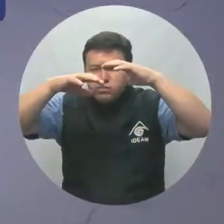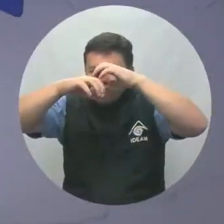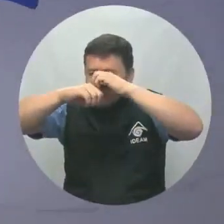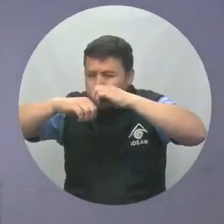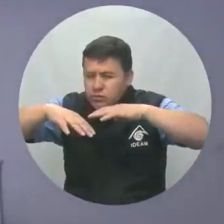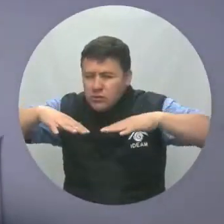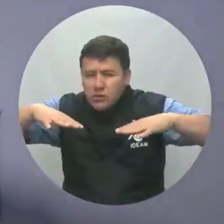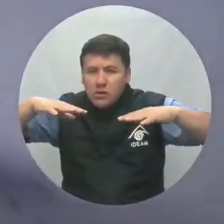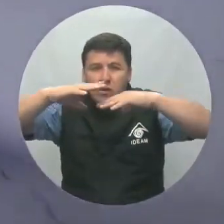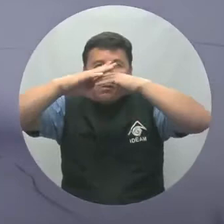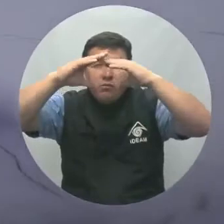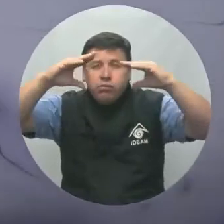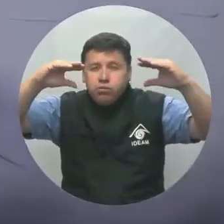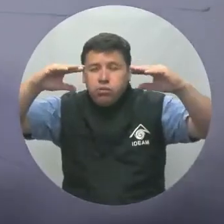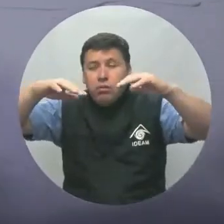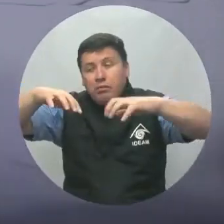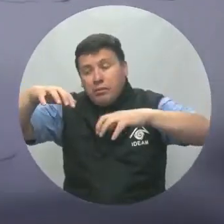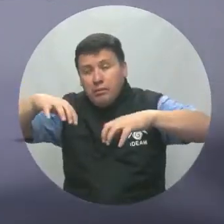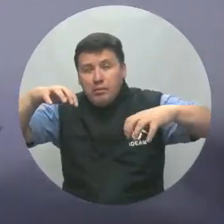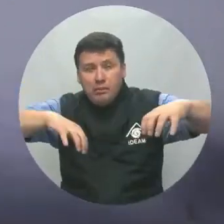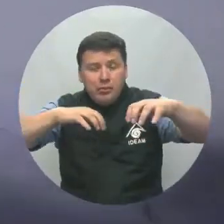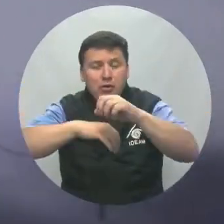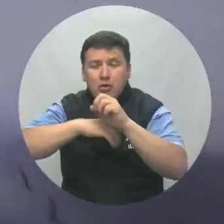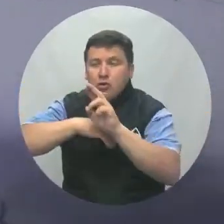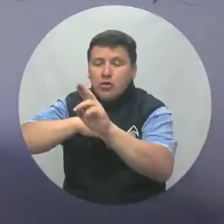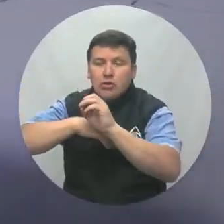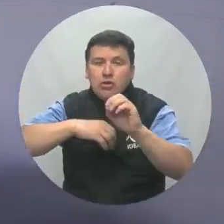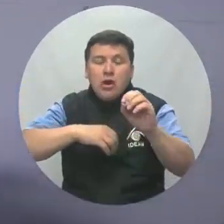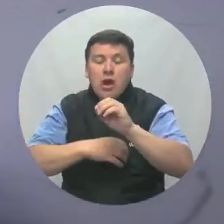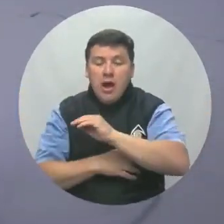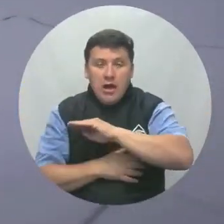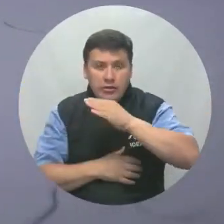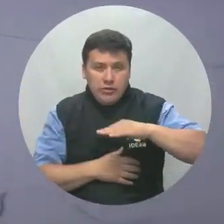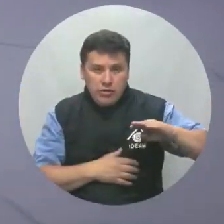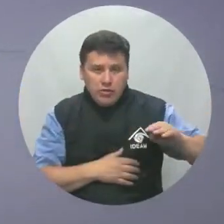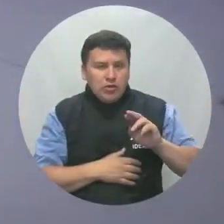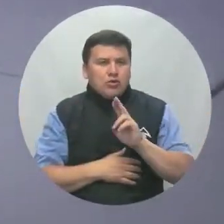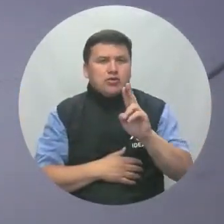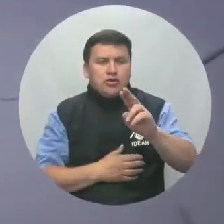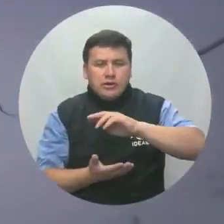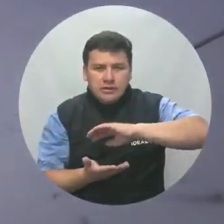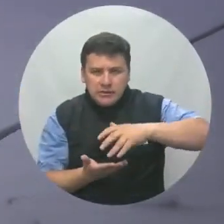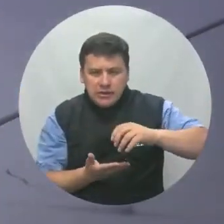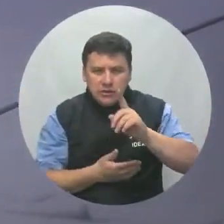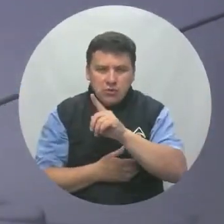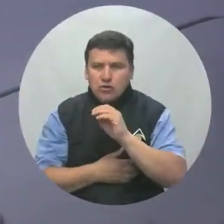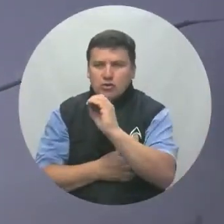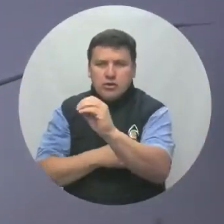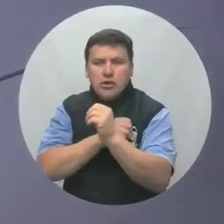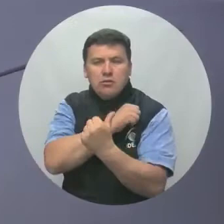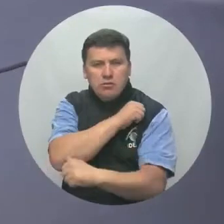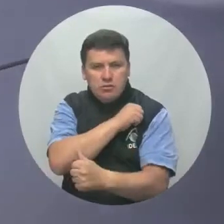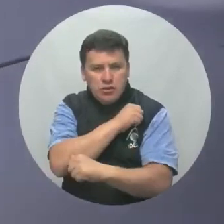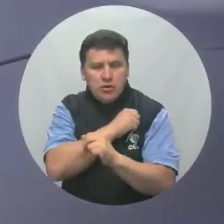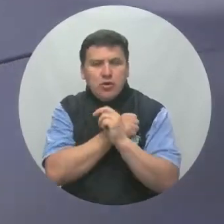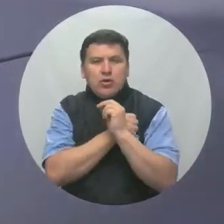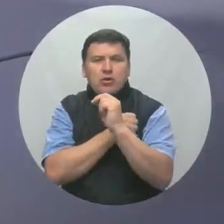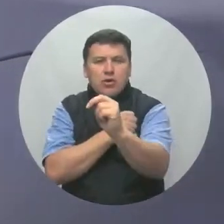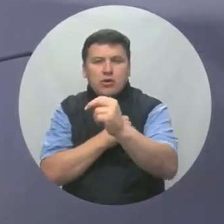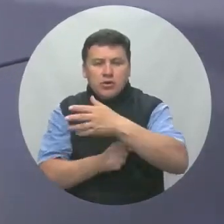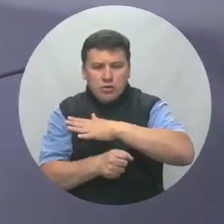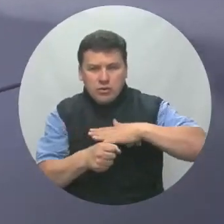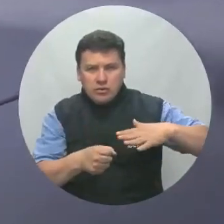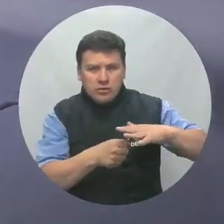zona andina tenemos una región con posible humedad a cargo de las precipitaciones que caerán sobre el norte de la región. En áreas de Antioquia, los